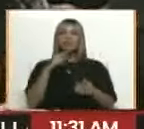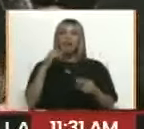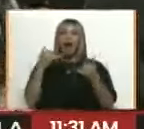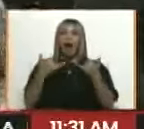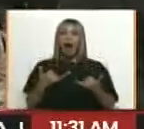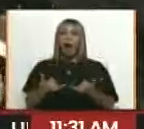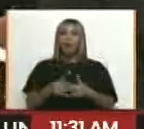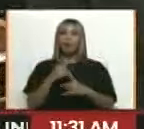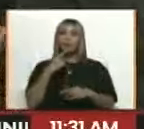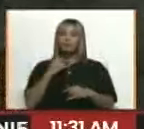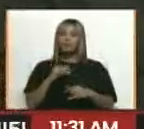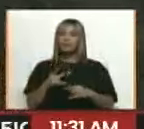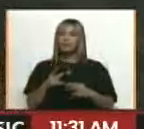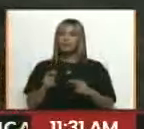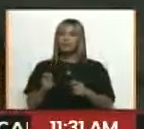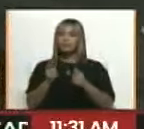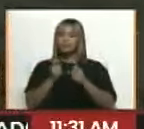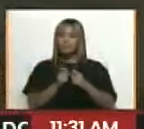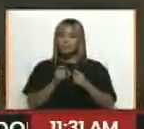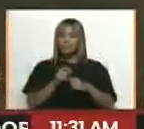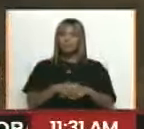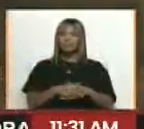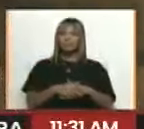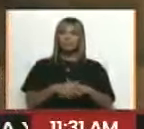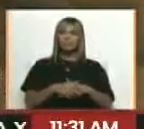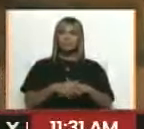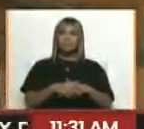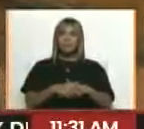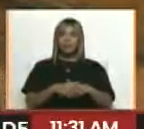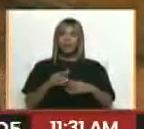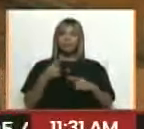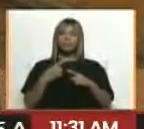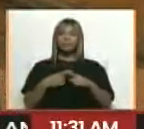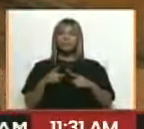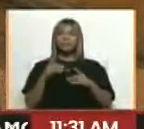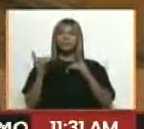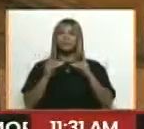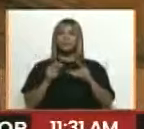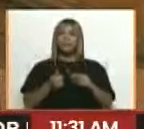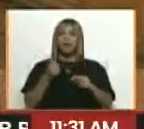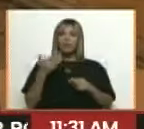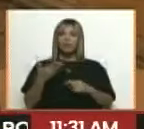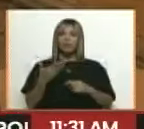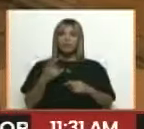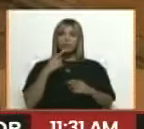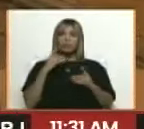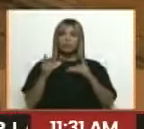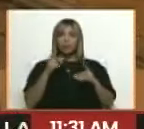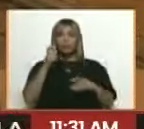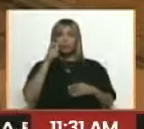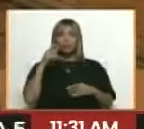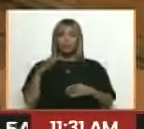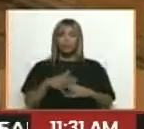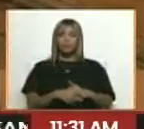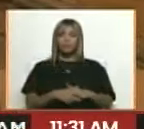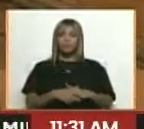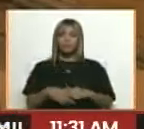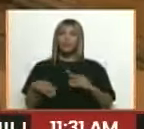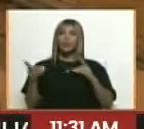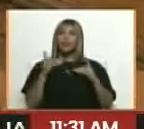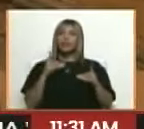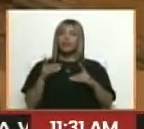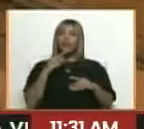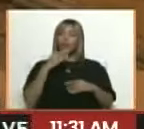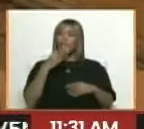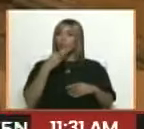hoy tenemos un cargo de elección popular. Pero el diálogo más importante es el diálogo con nuestro pueblo, es el diálogo con